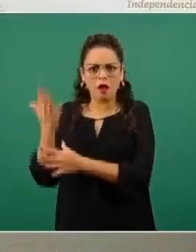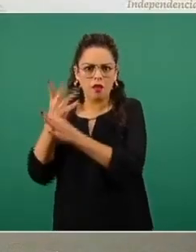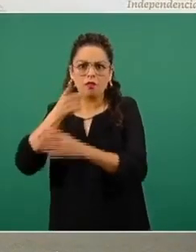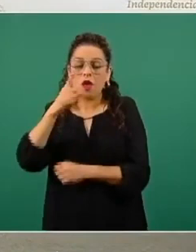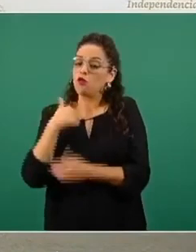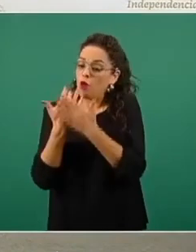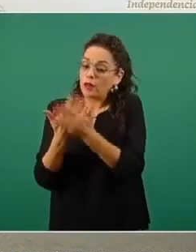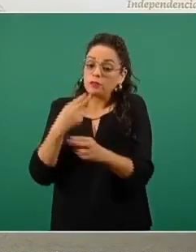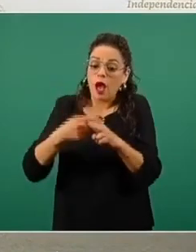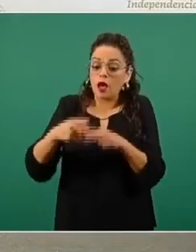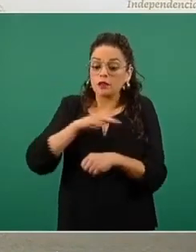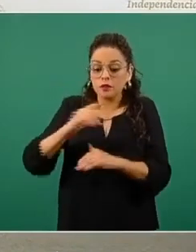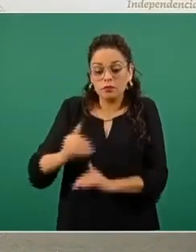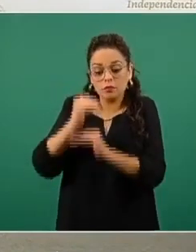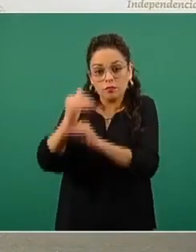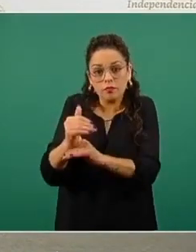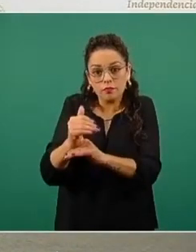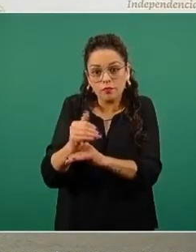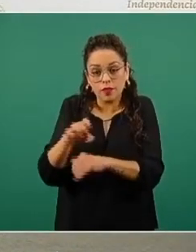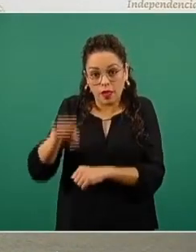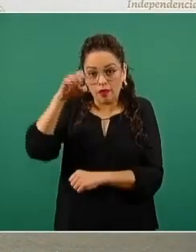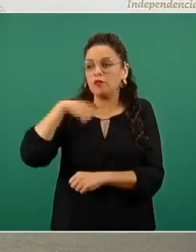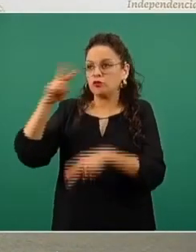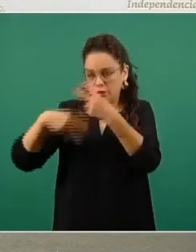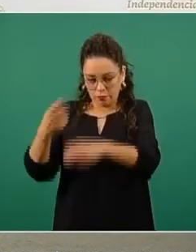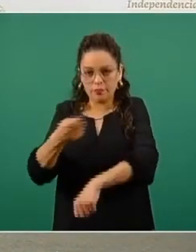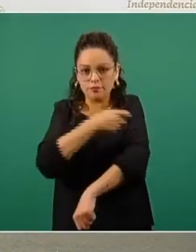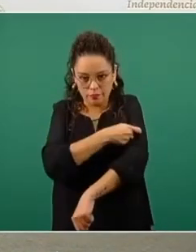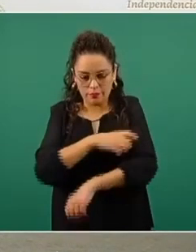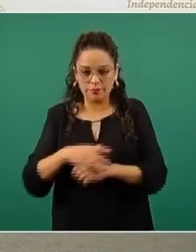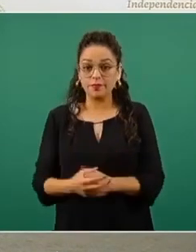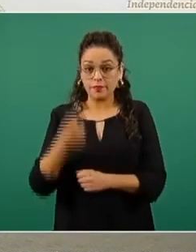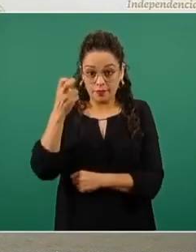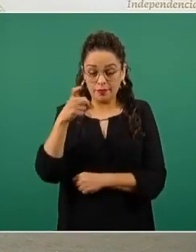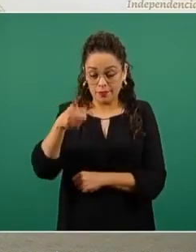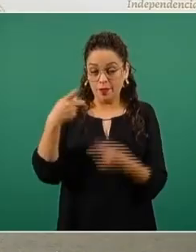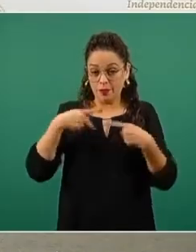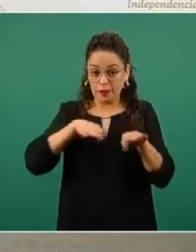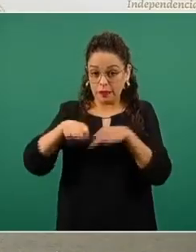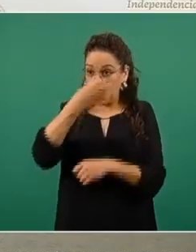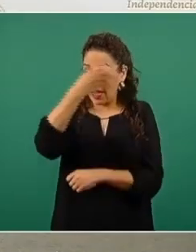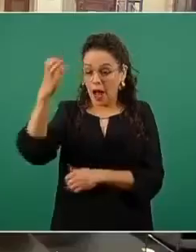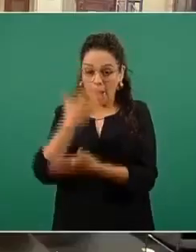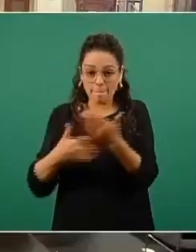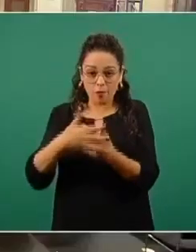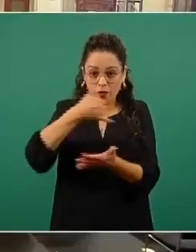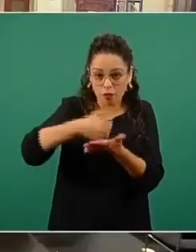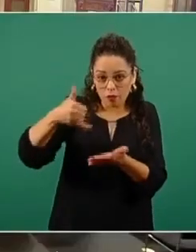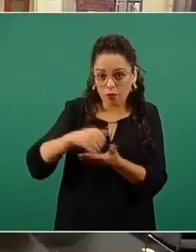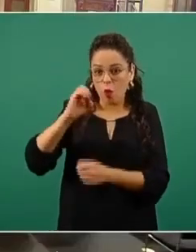Entonces, cualquier campesino humilde o un expresidente van a tener que hacer lo mismo, el mismo proceso